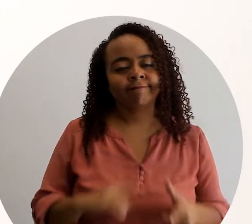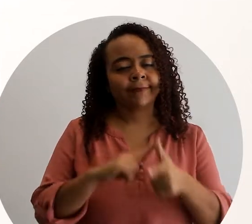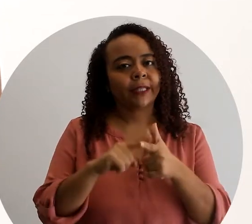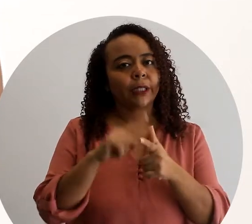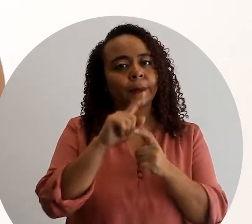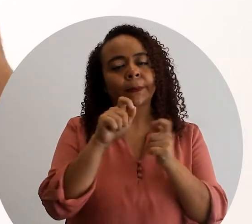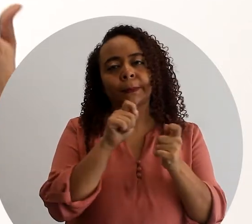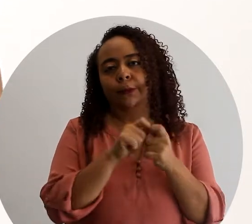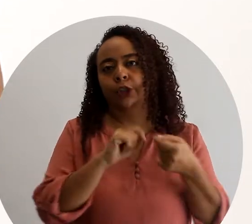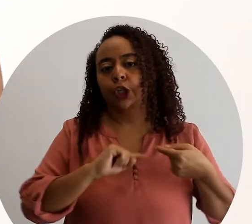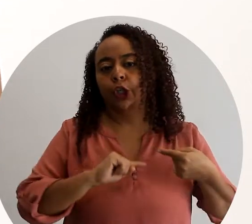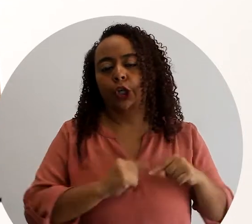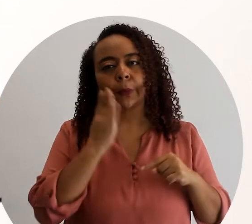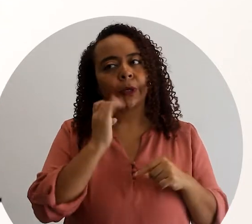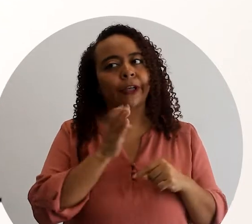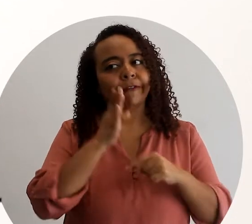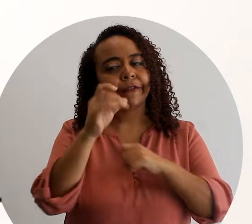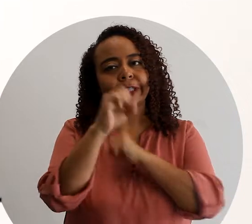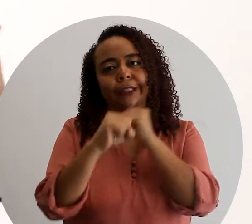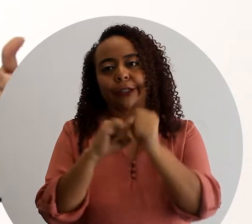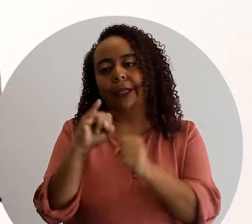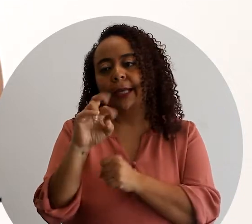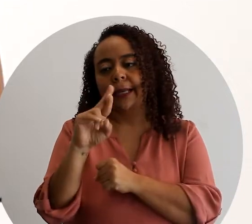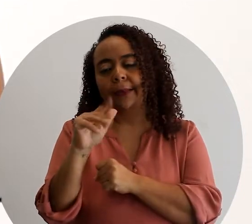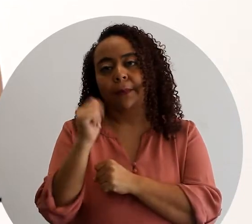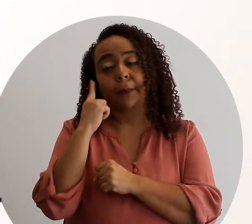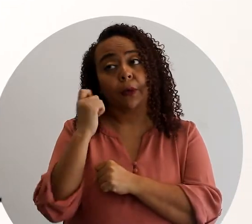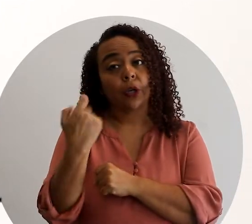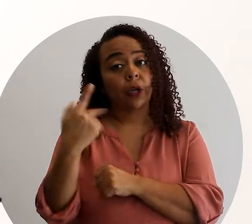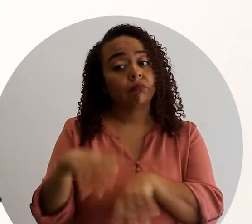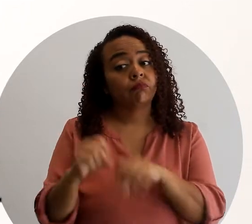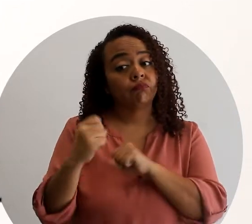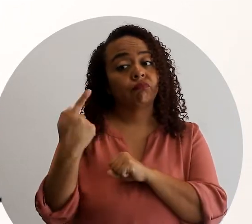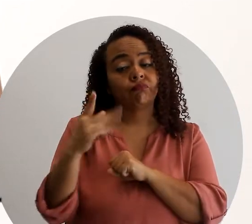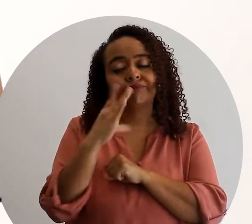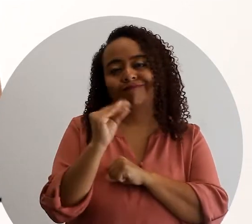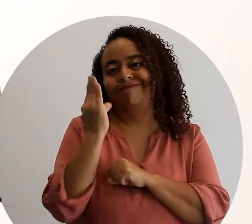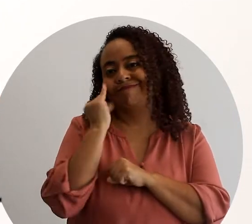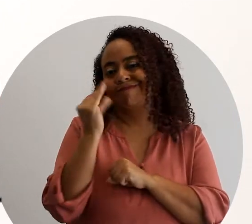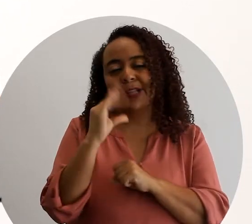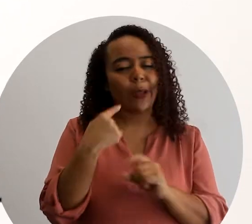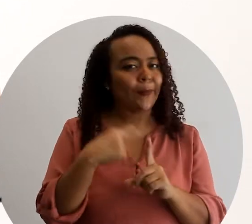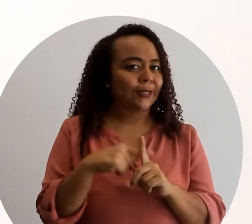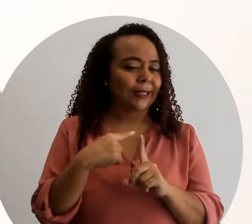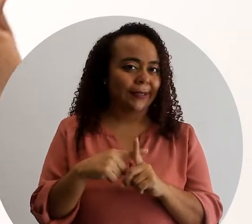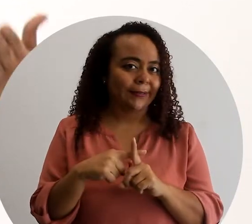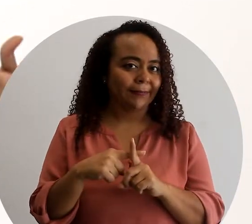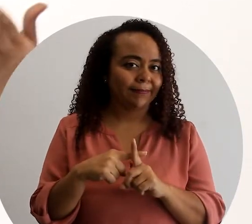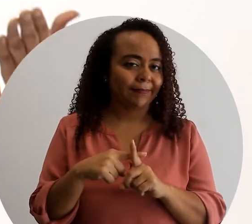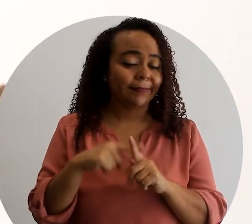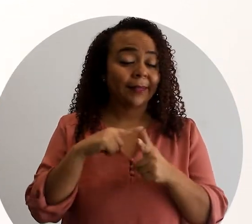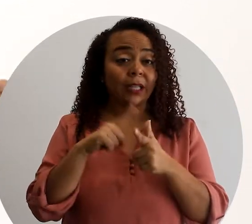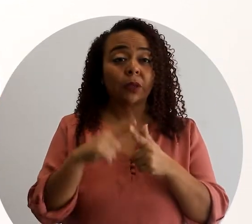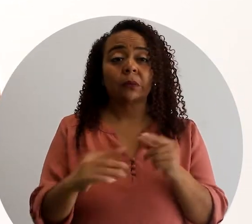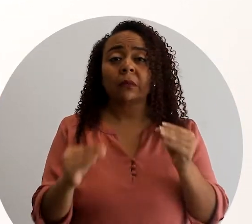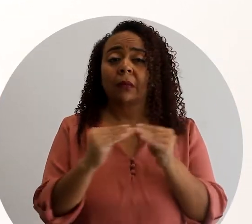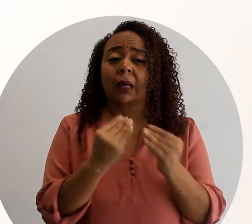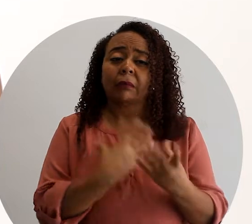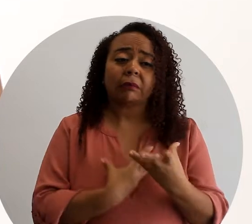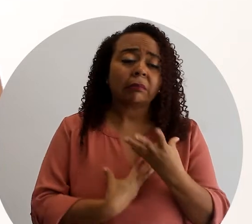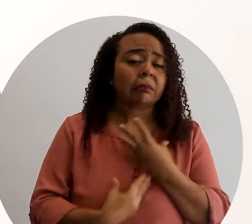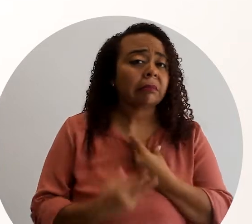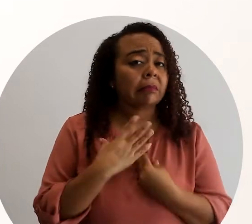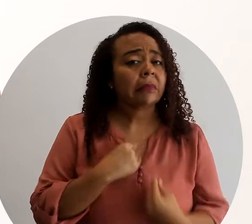un punto de dolor al haber ido al salón de Irma, ya que tomó un riesgo y la experiencia no fue positiva, lo cual le genera más